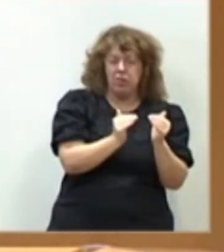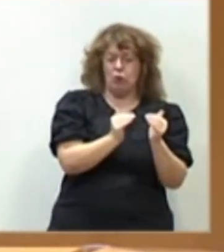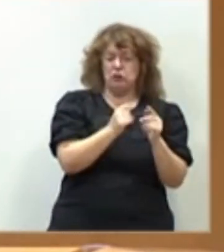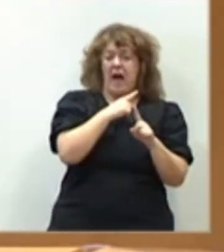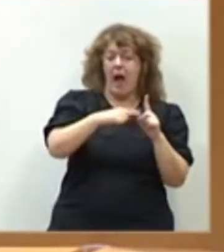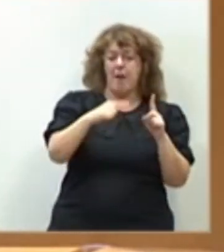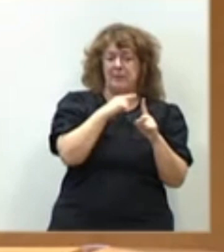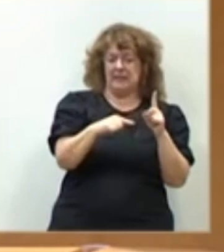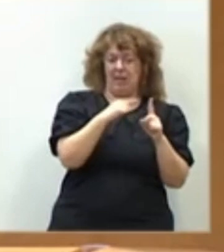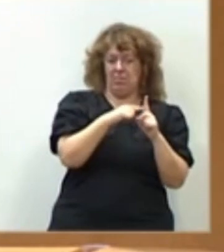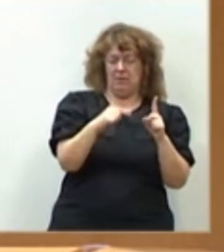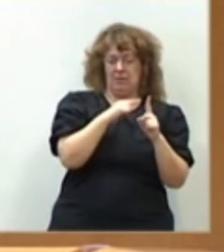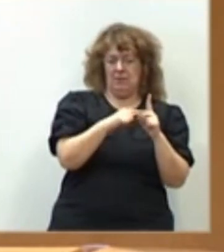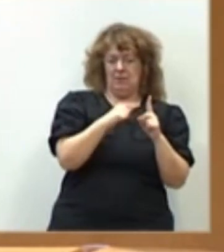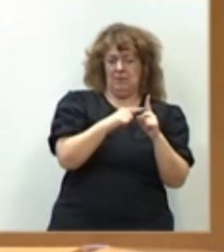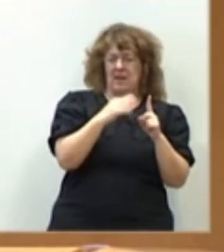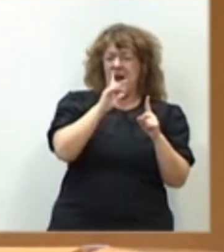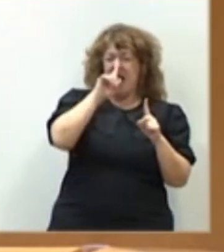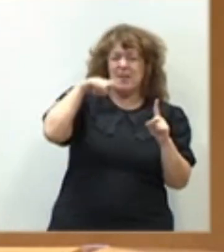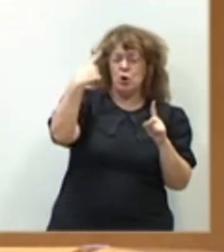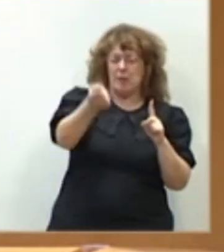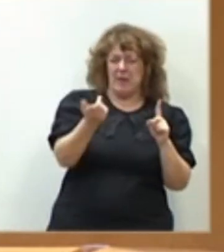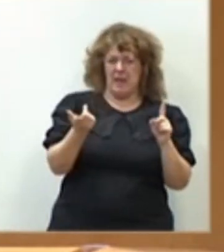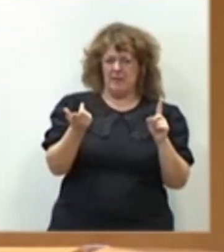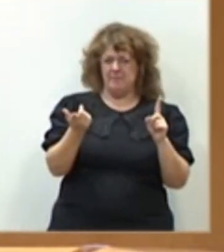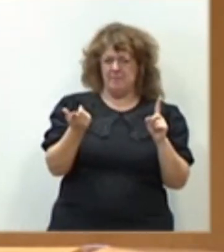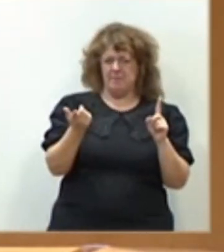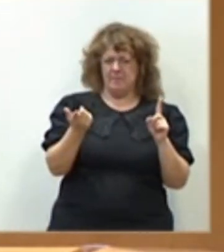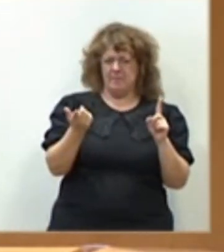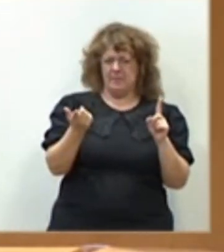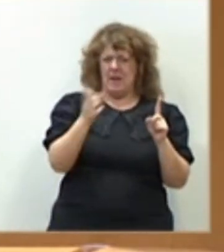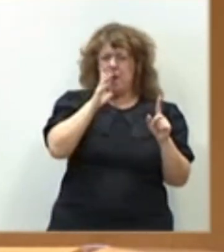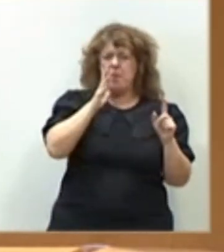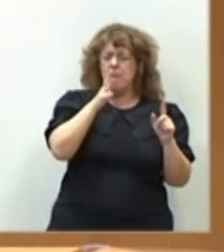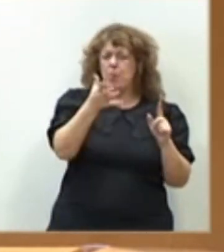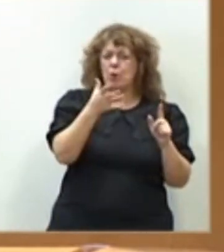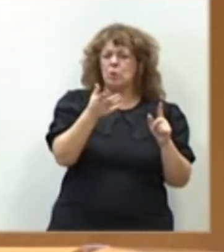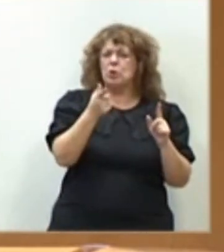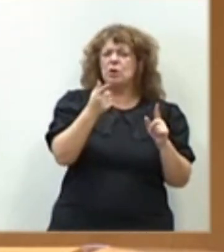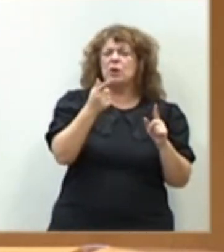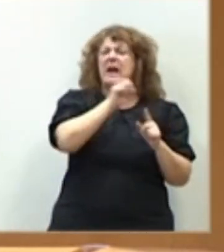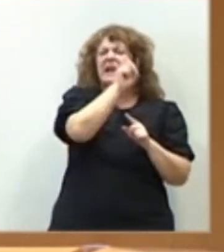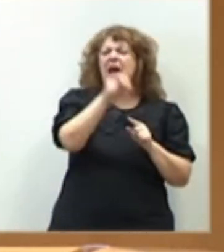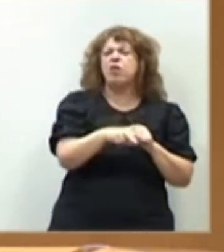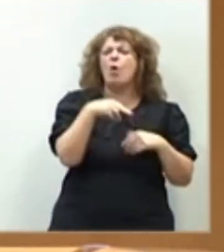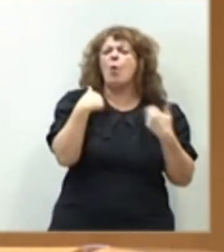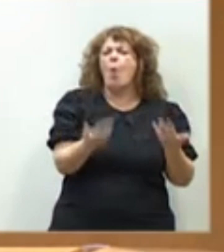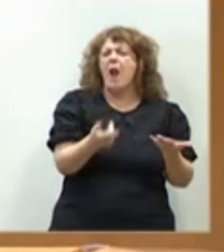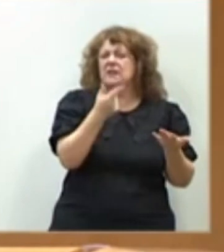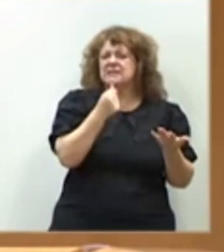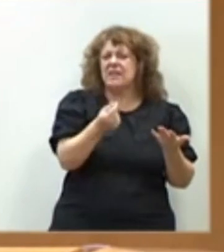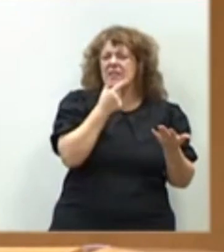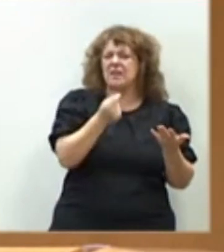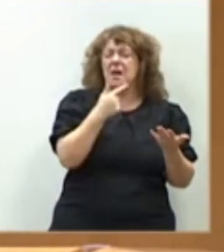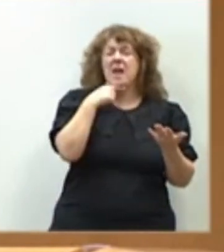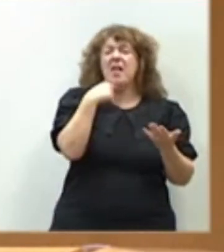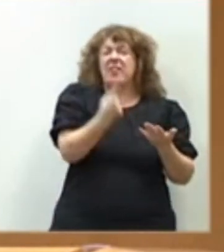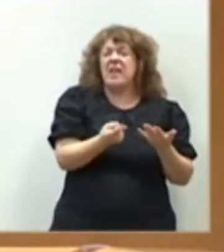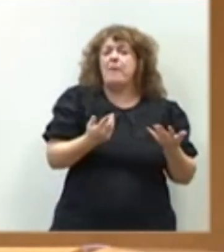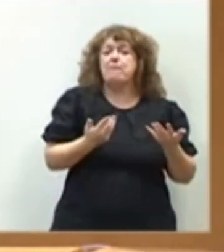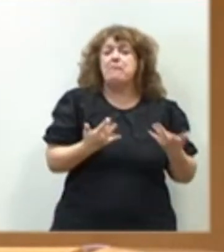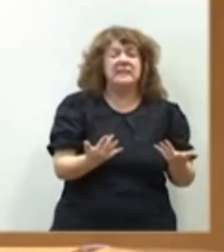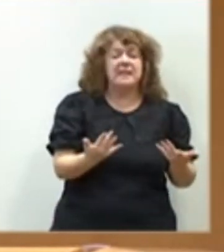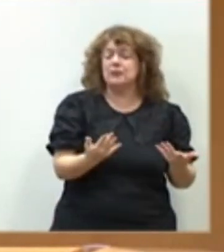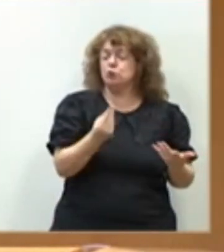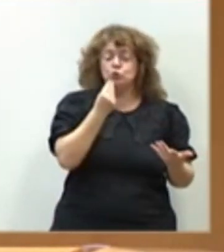año que viene las sanciones, digo, por una razón muy sencilla. Y es que, como se dice comúnmente, las prisas no